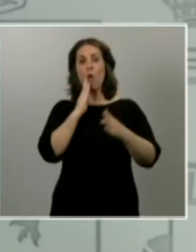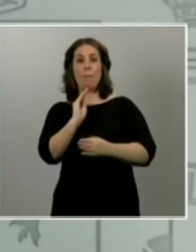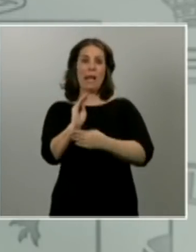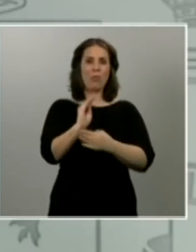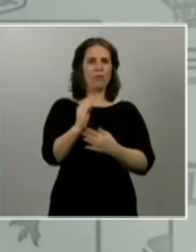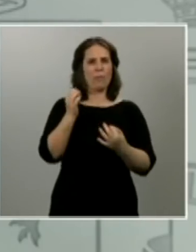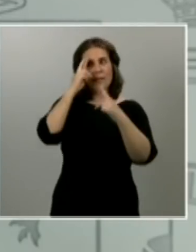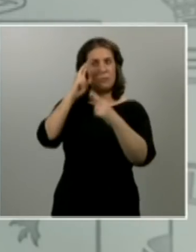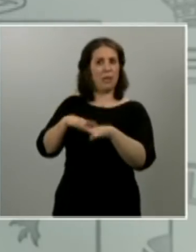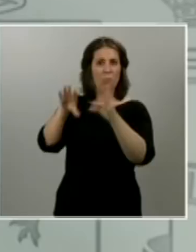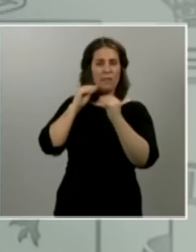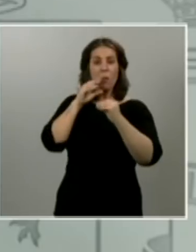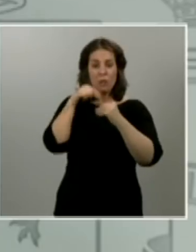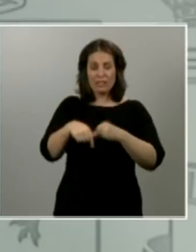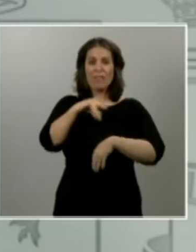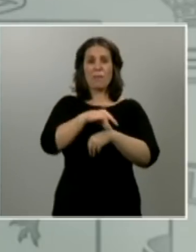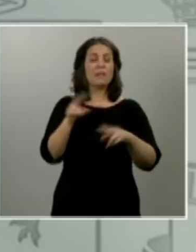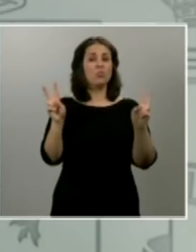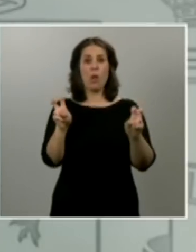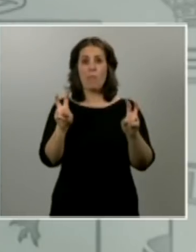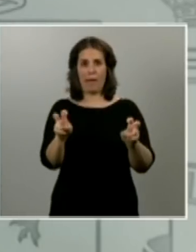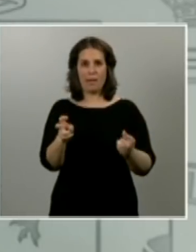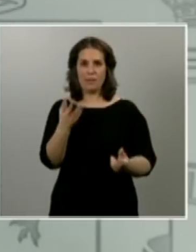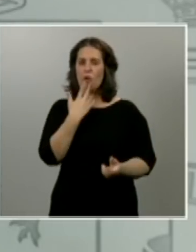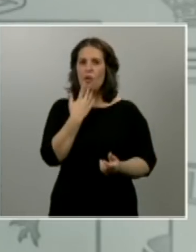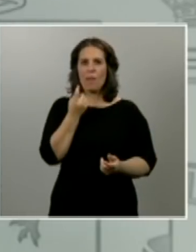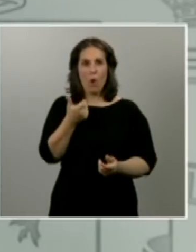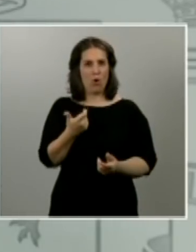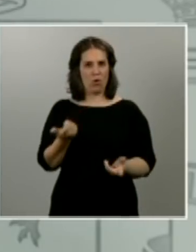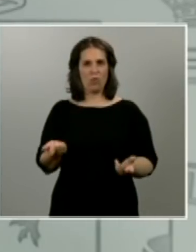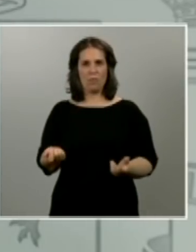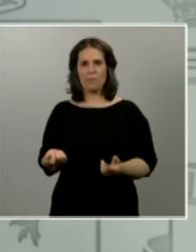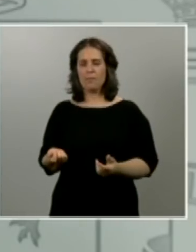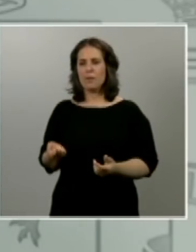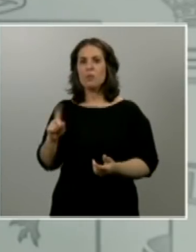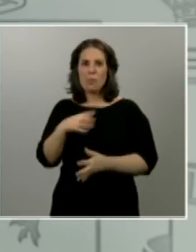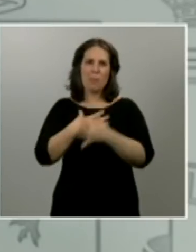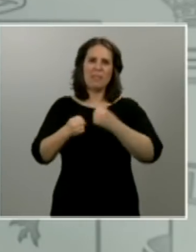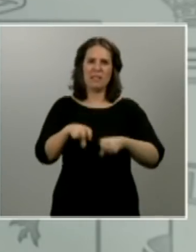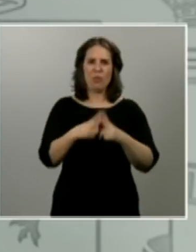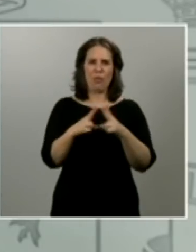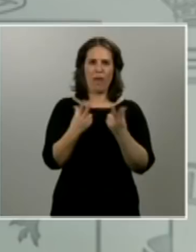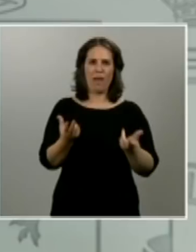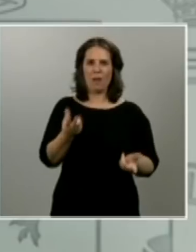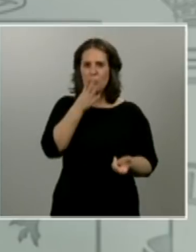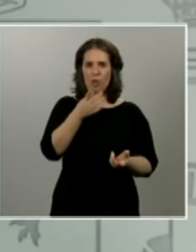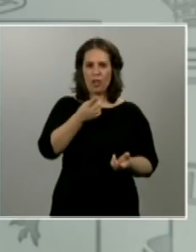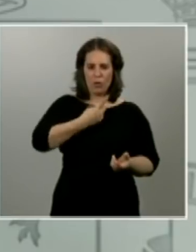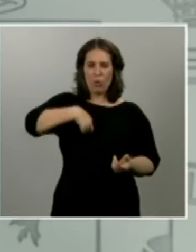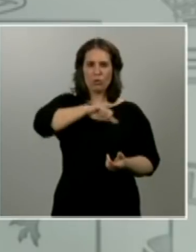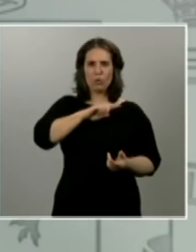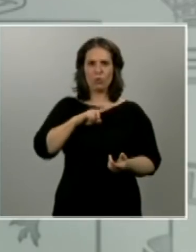estamos ante una enfermedad nueva y en segundo lugar la empatía social nosotros no somos un gobierno nadie en mi posición